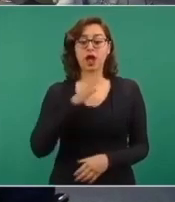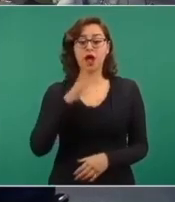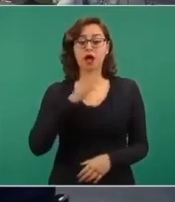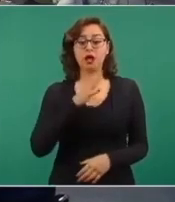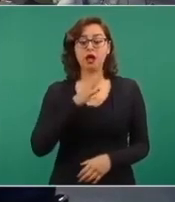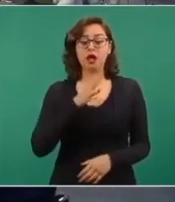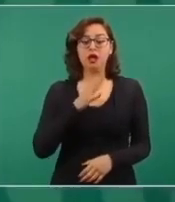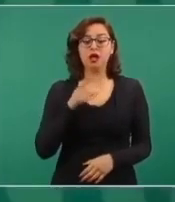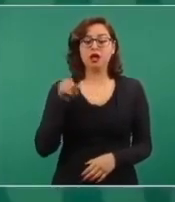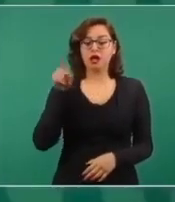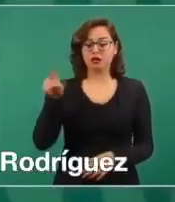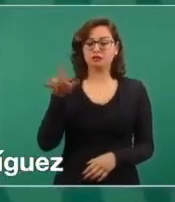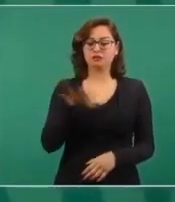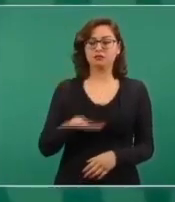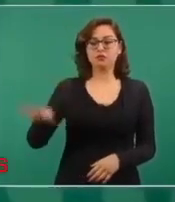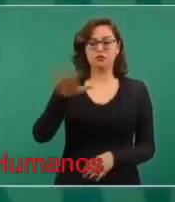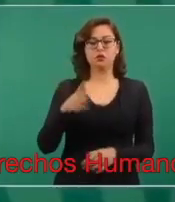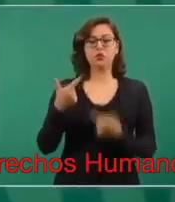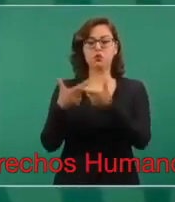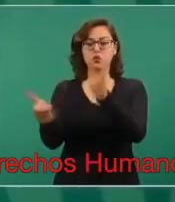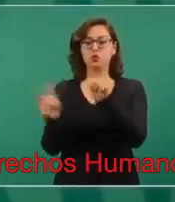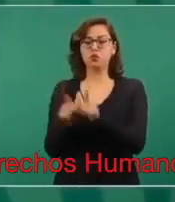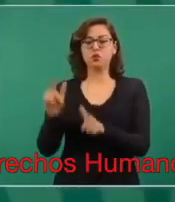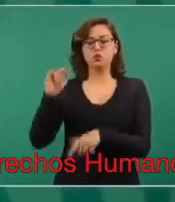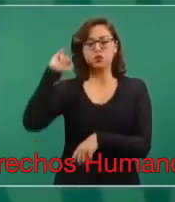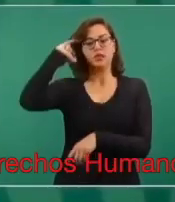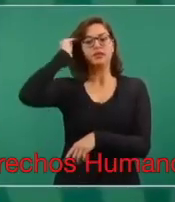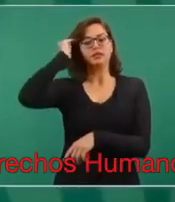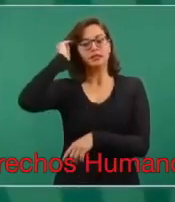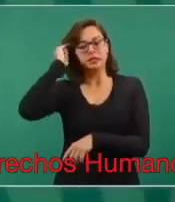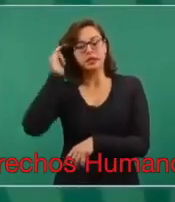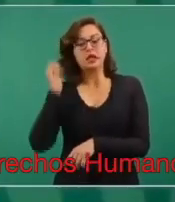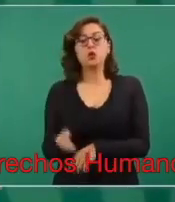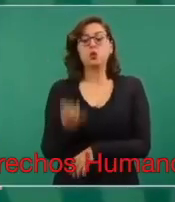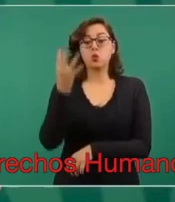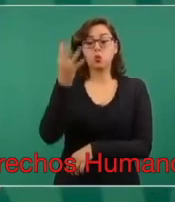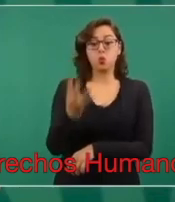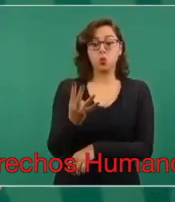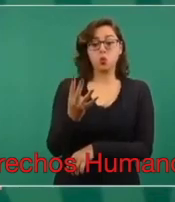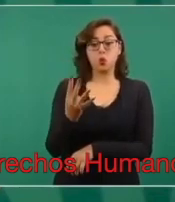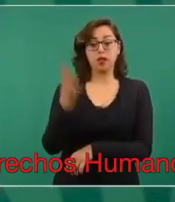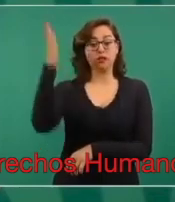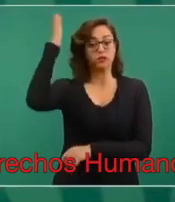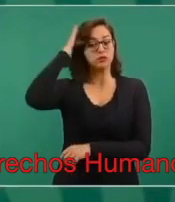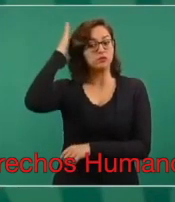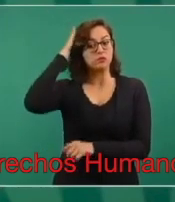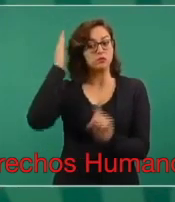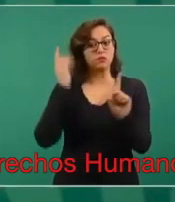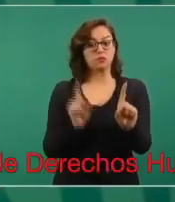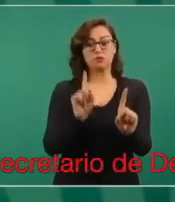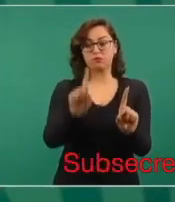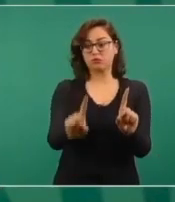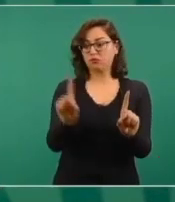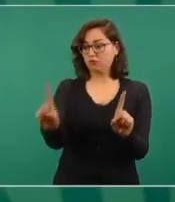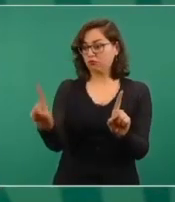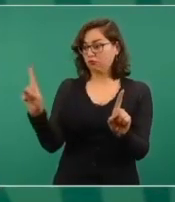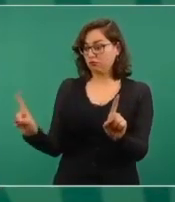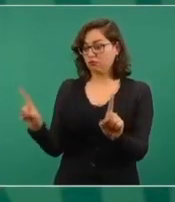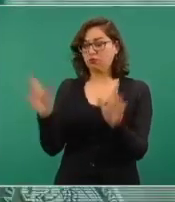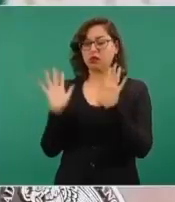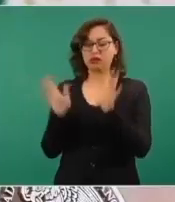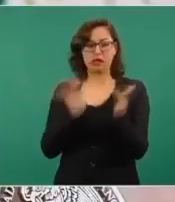de la región Triqui. Lamentablemente no hemos podido consolidar la mesa para construir un proceso de paz.